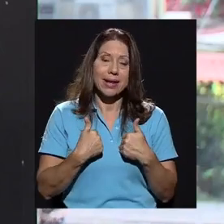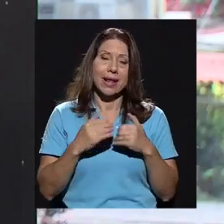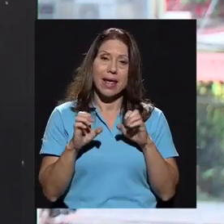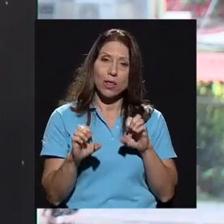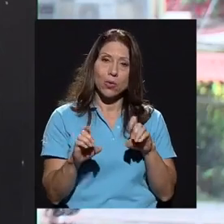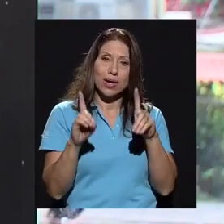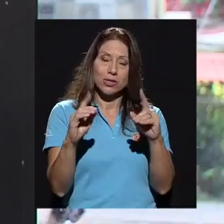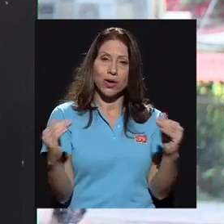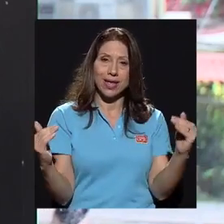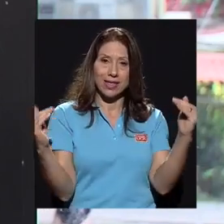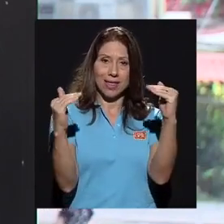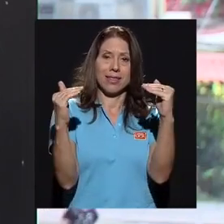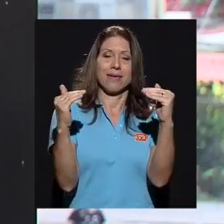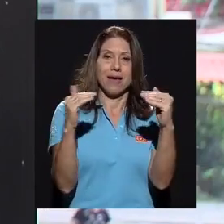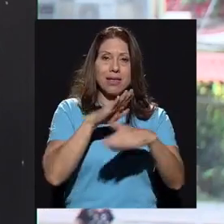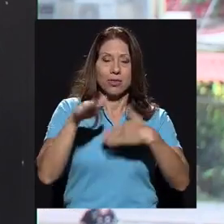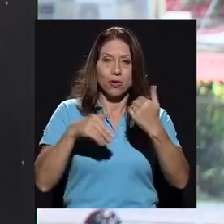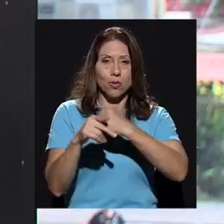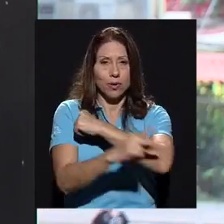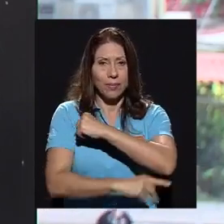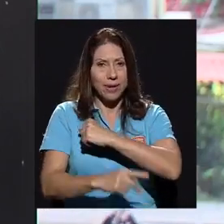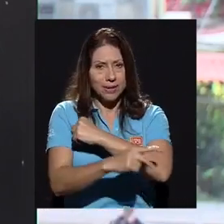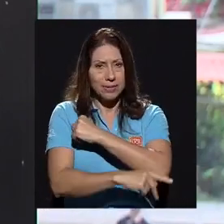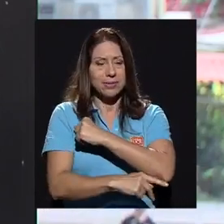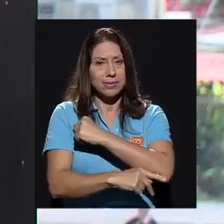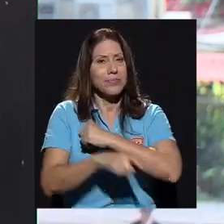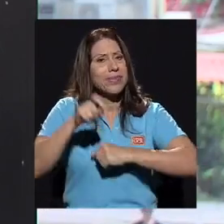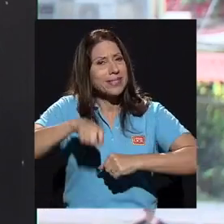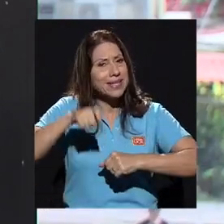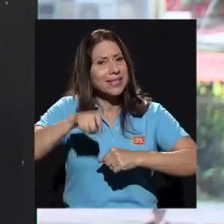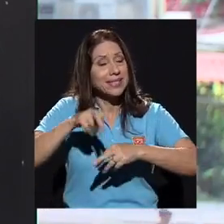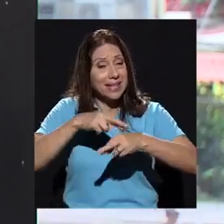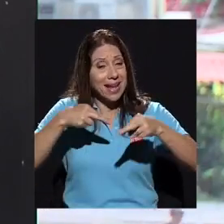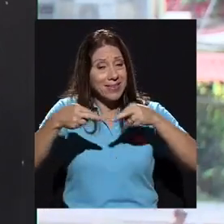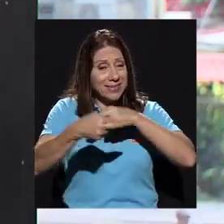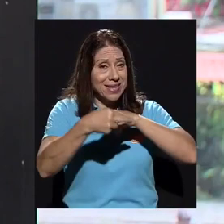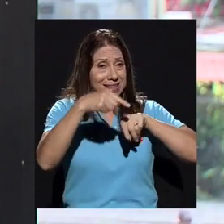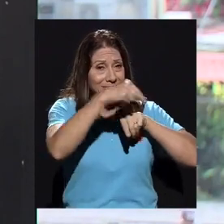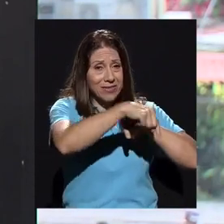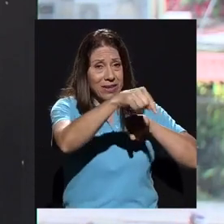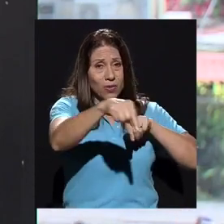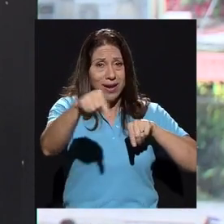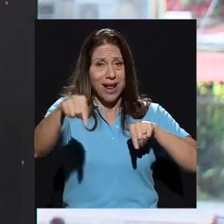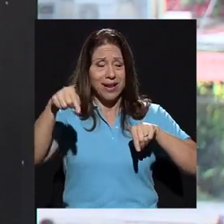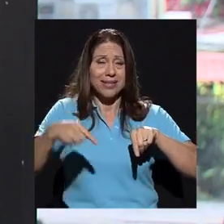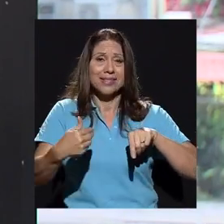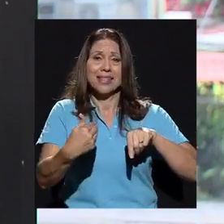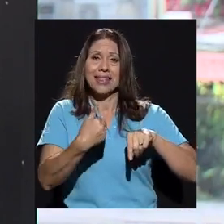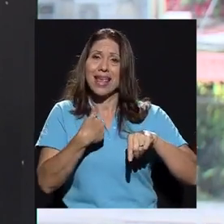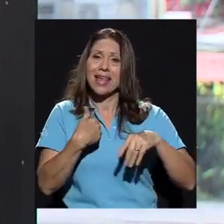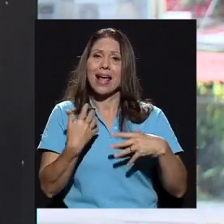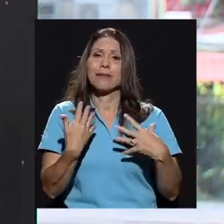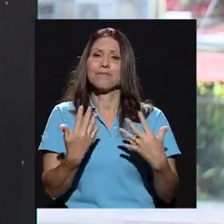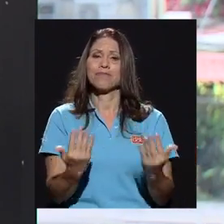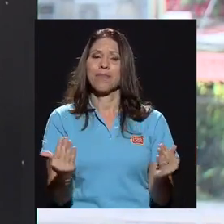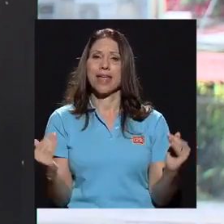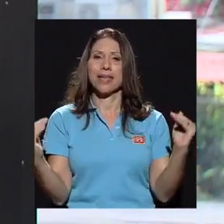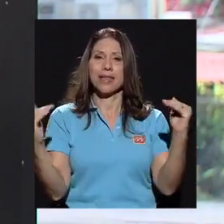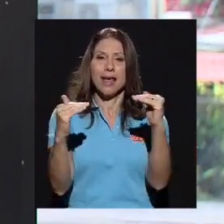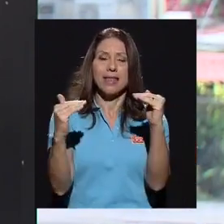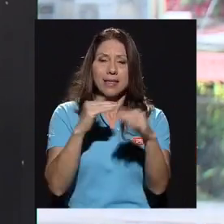educación equitativa en todo el país, que las sedes regionales tengan esa equidad